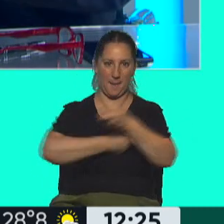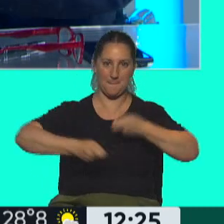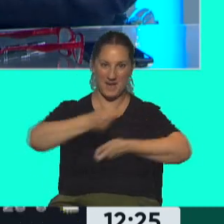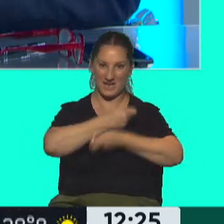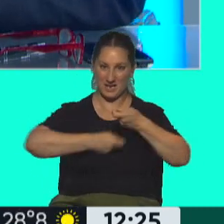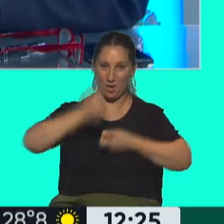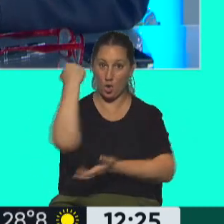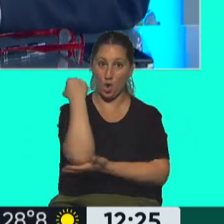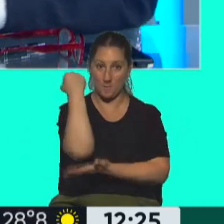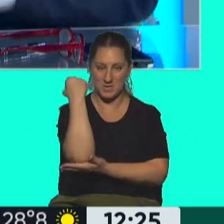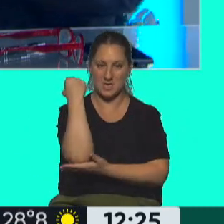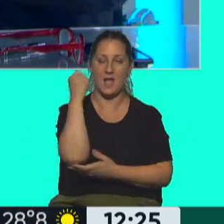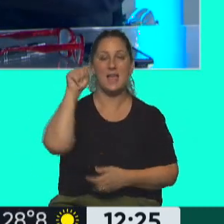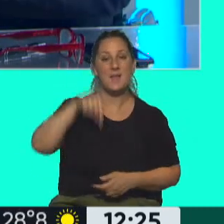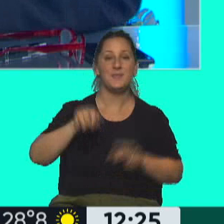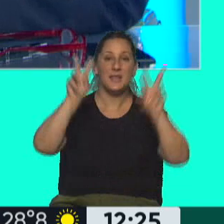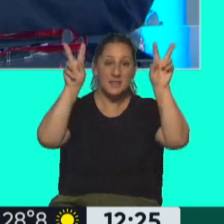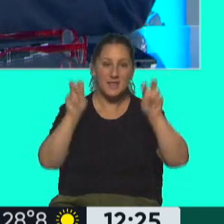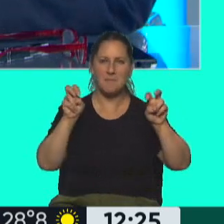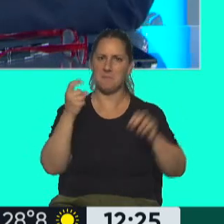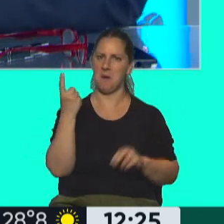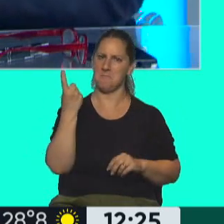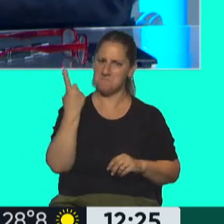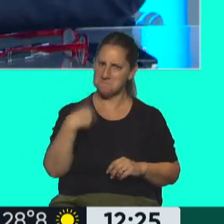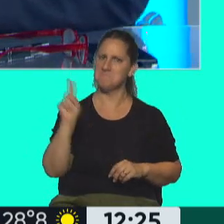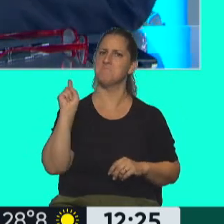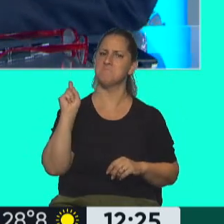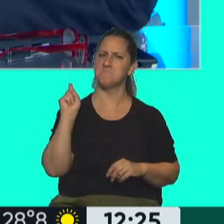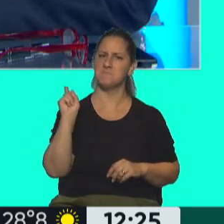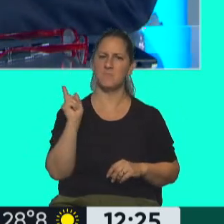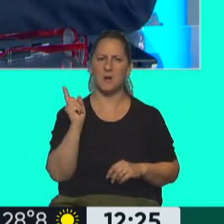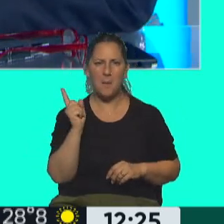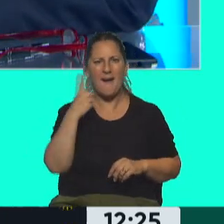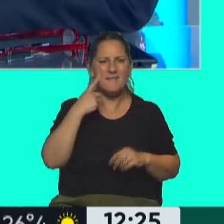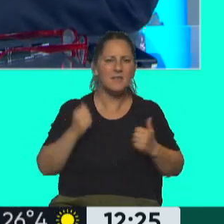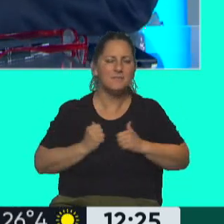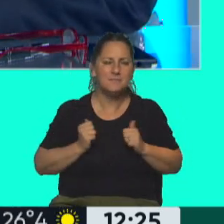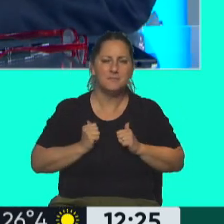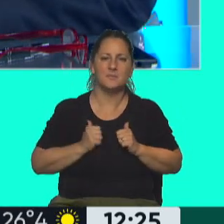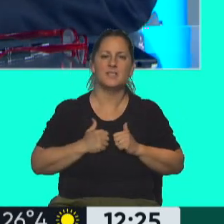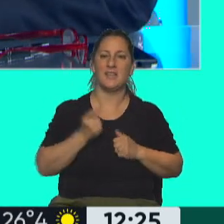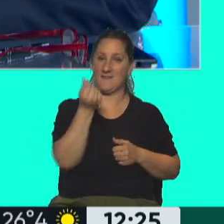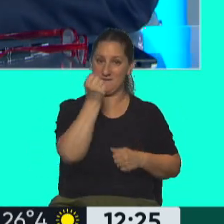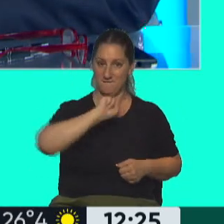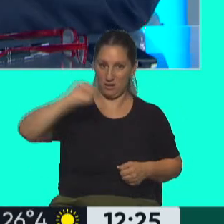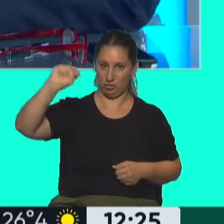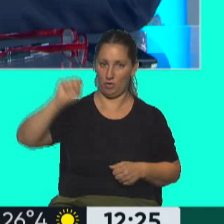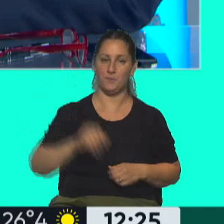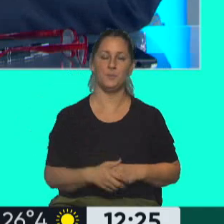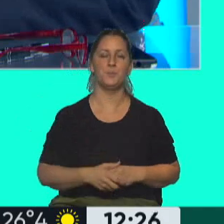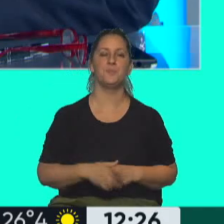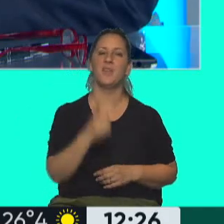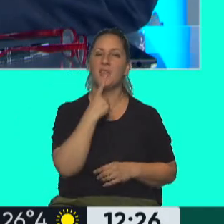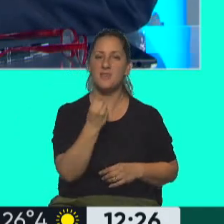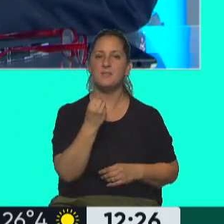En este caso en particular, llamó mucho la atención y generó algún tipo de expectativa el tema de inflación. ¿Qué es lo que están